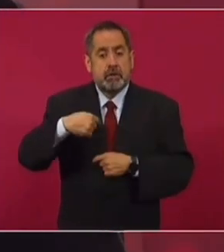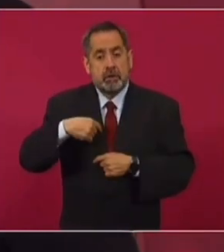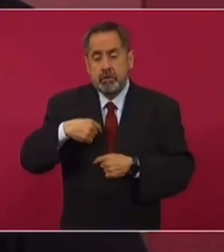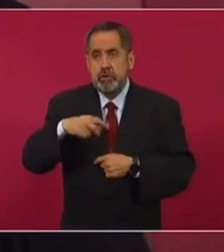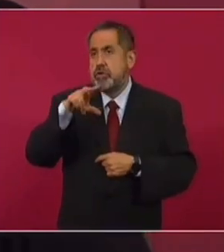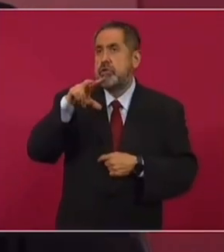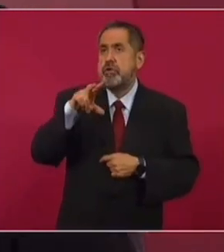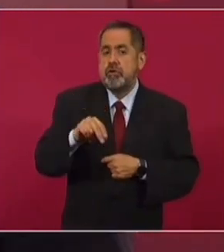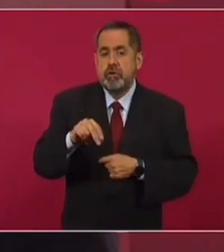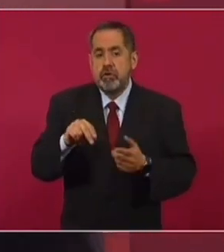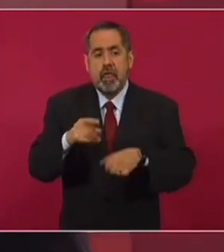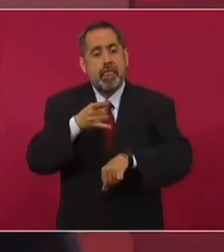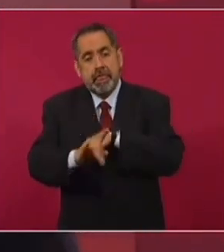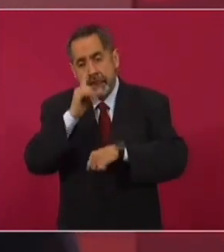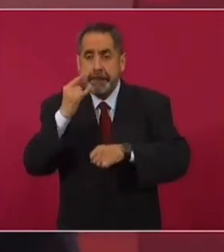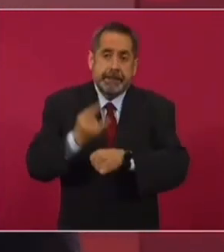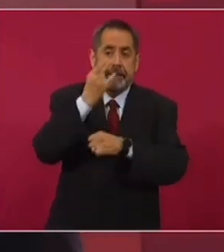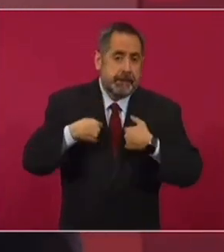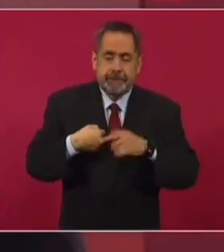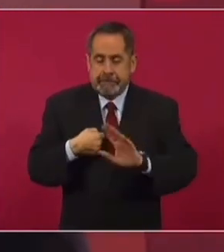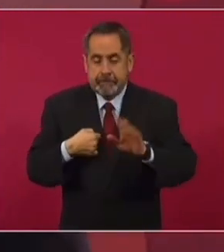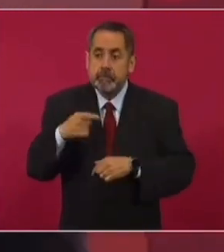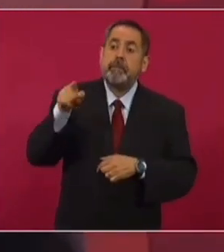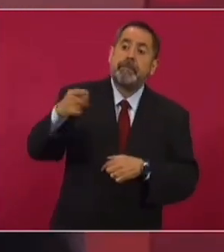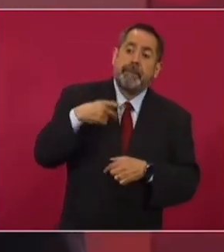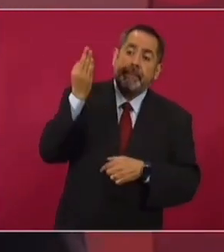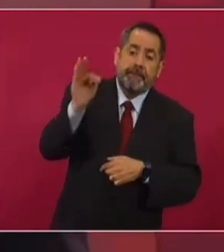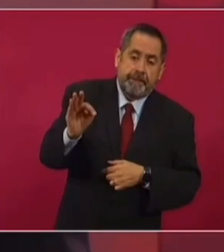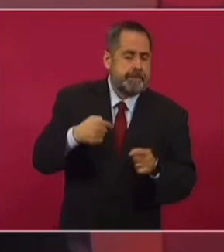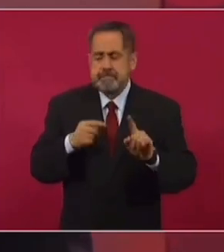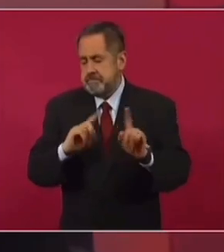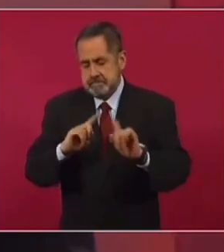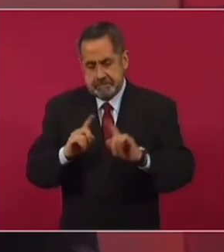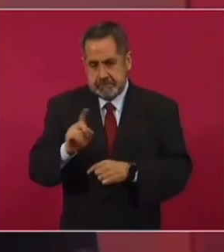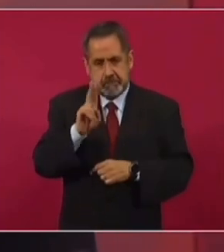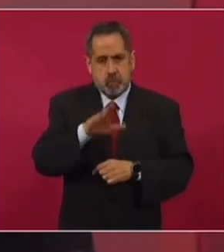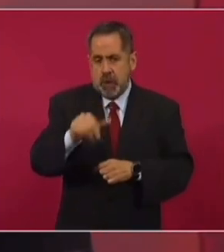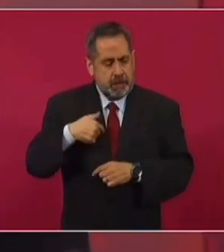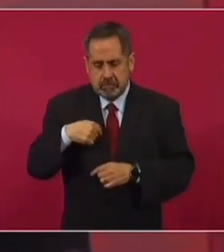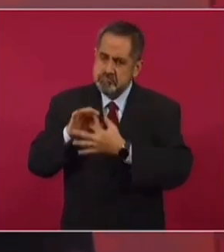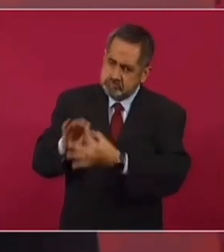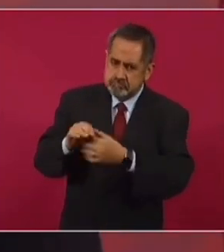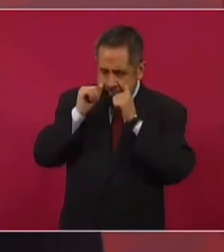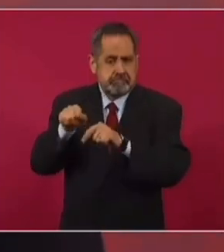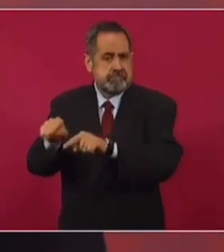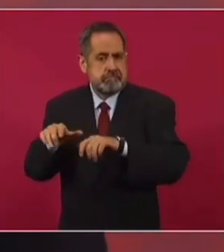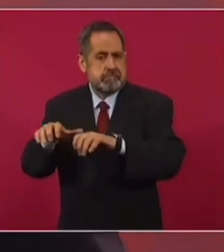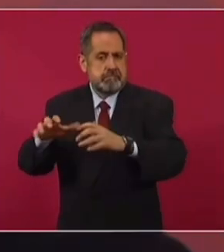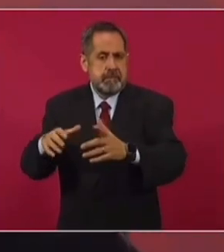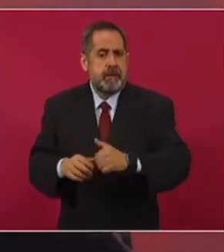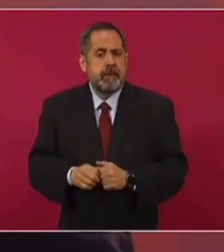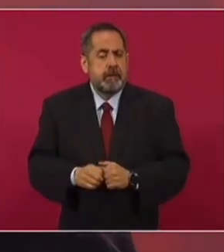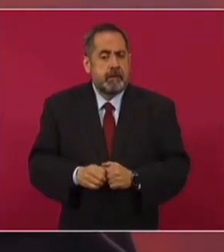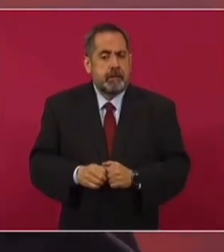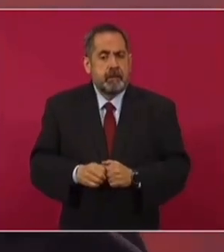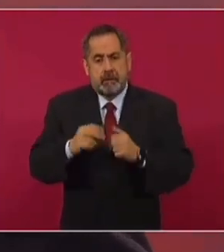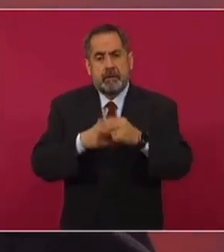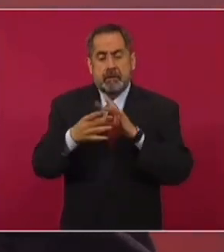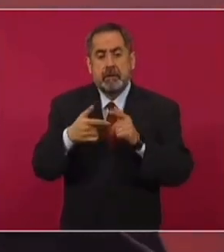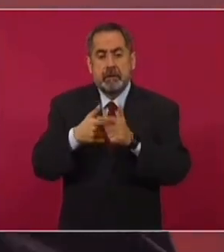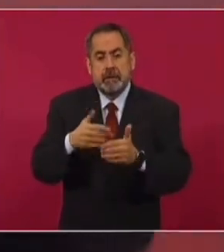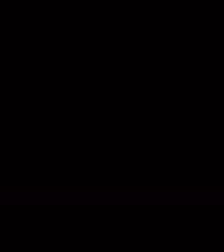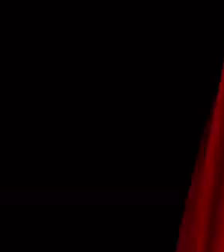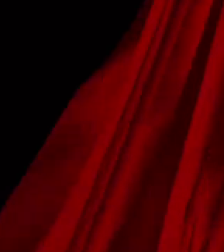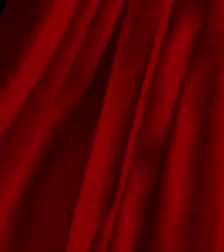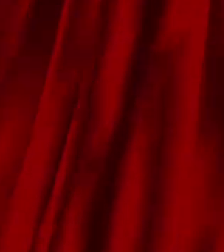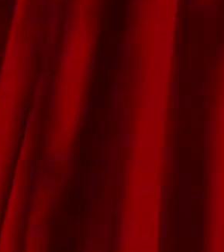a fallarle al pueblo, no voy a traicionar al pueblo, nunca jamás. Y vamos a continuar